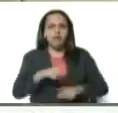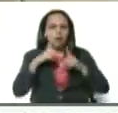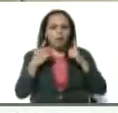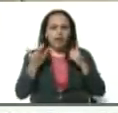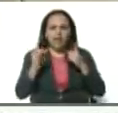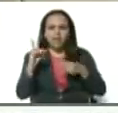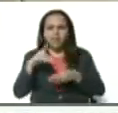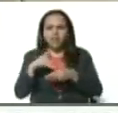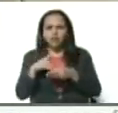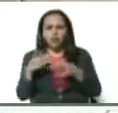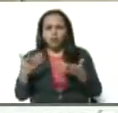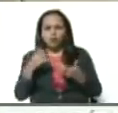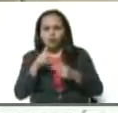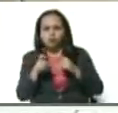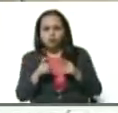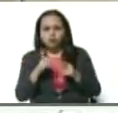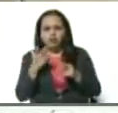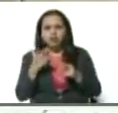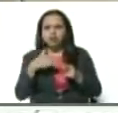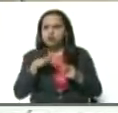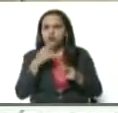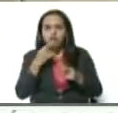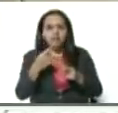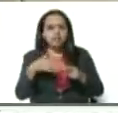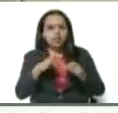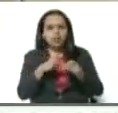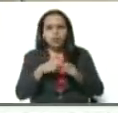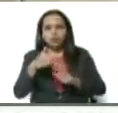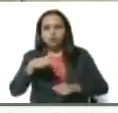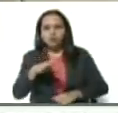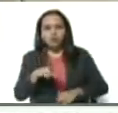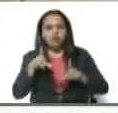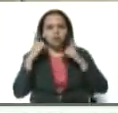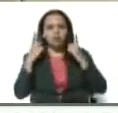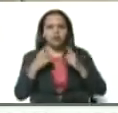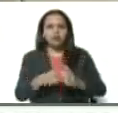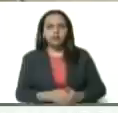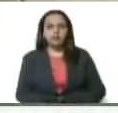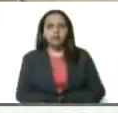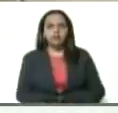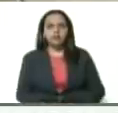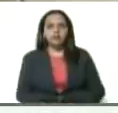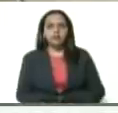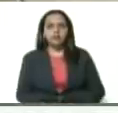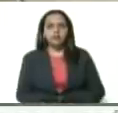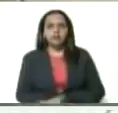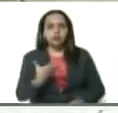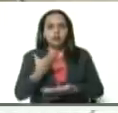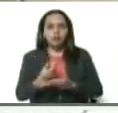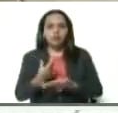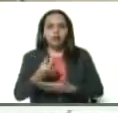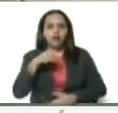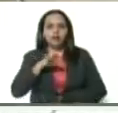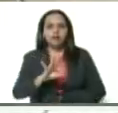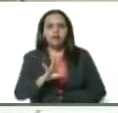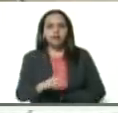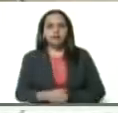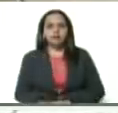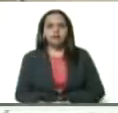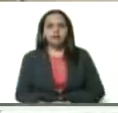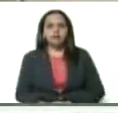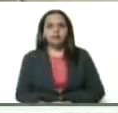preciso. No dice exactamente en qué parte de La Guayra. En Monagas. Tres casos de Maturín.